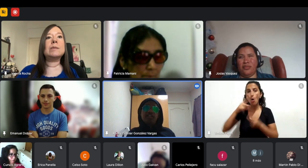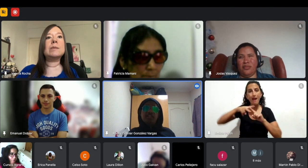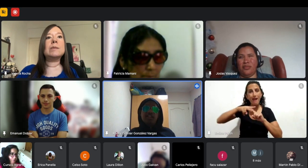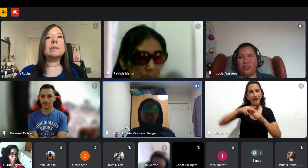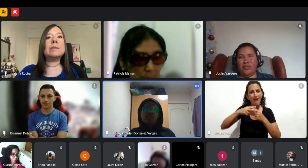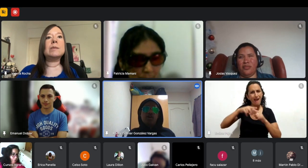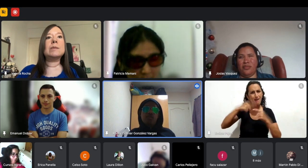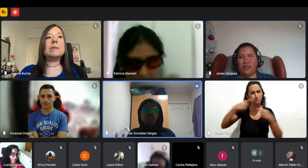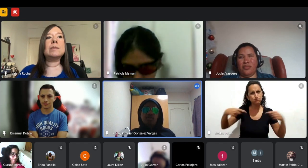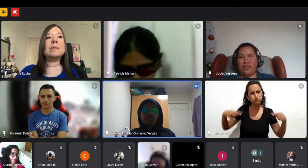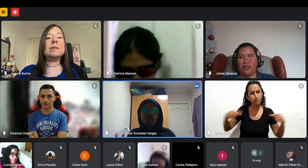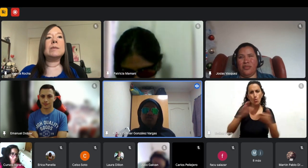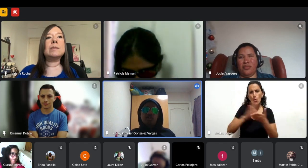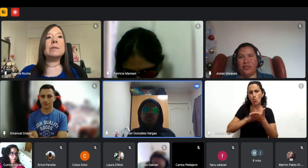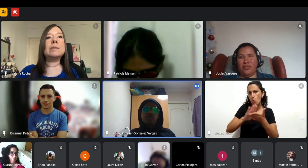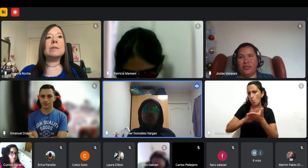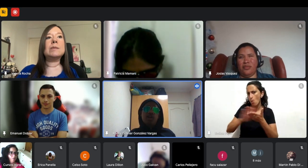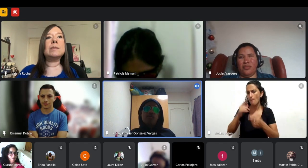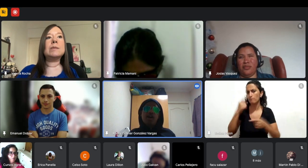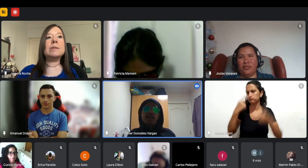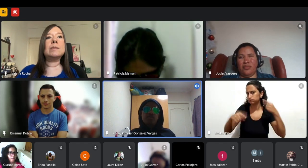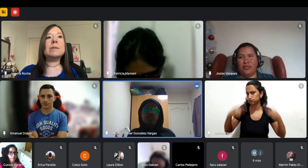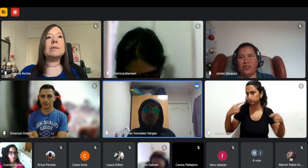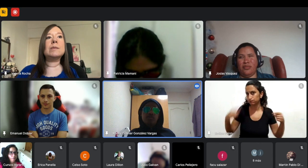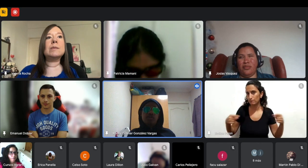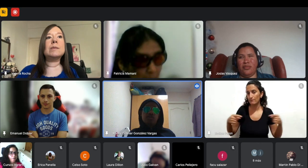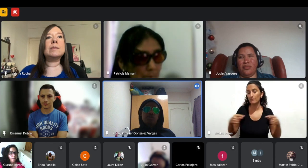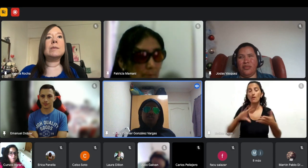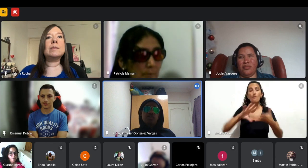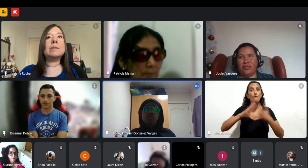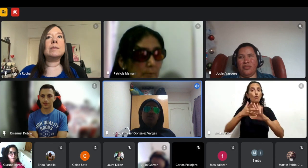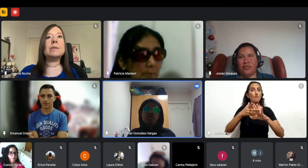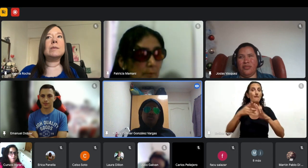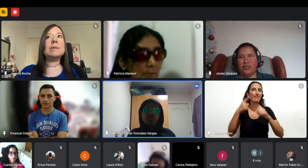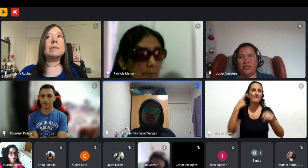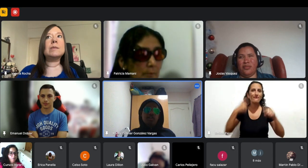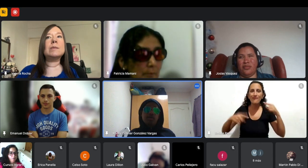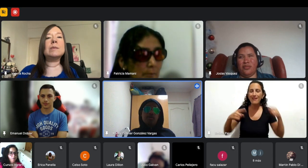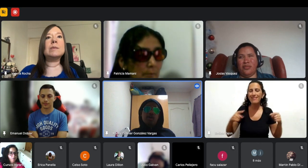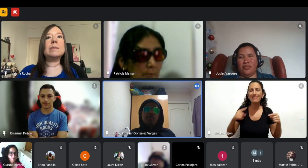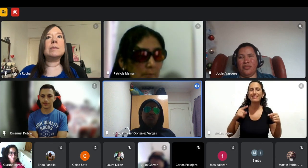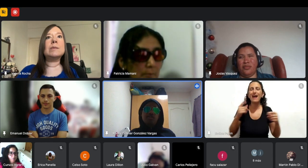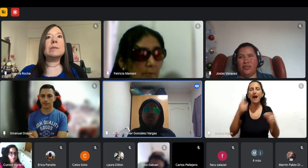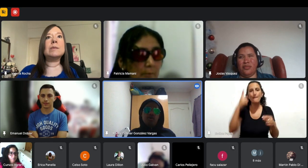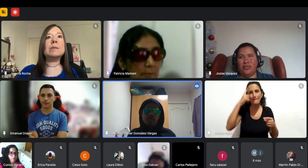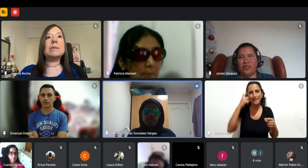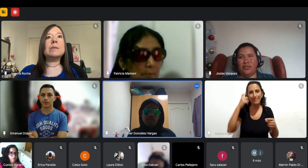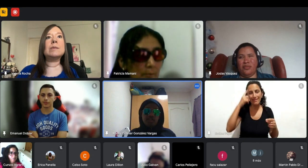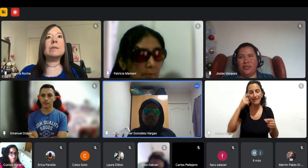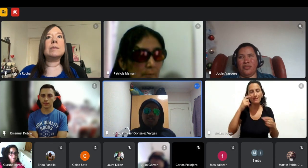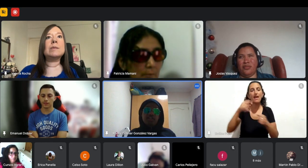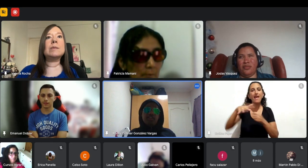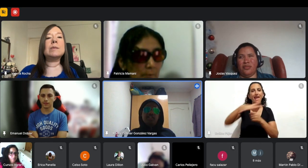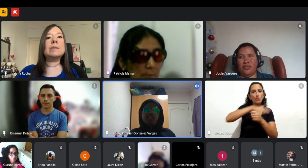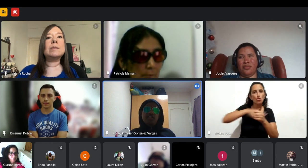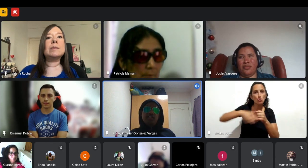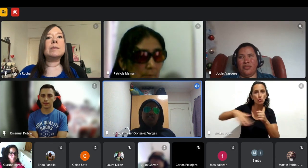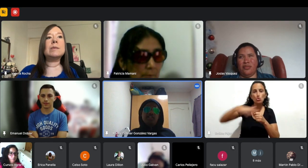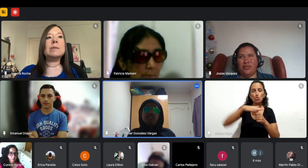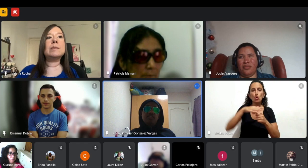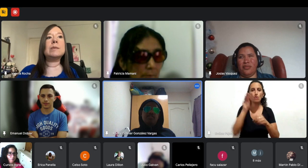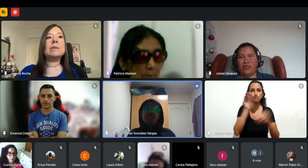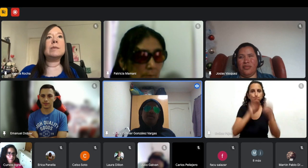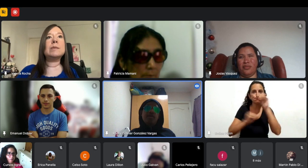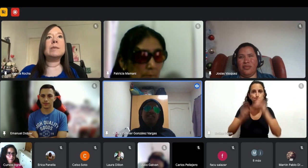gil y hub fue conociendo otros lenguajes fue conociendo otros entornos de programación y